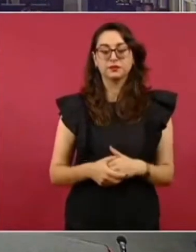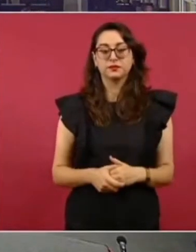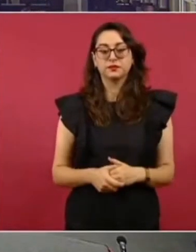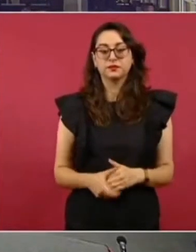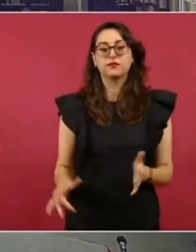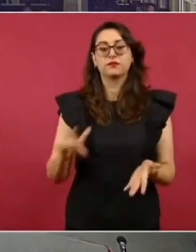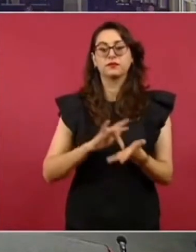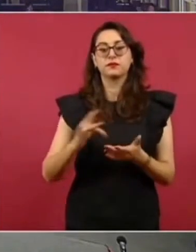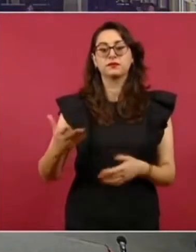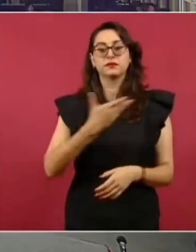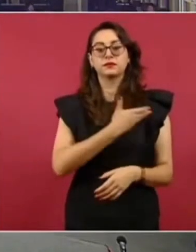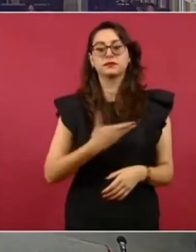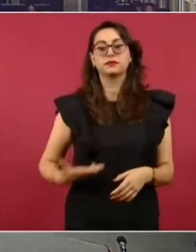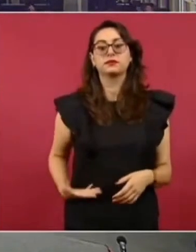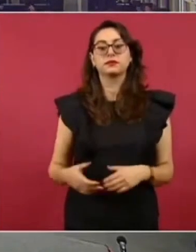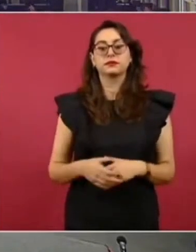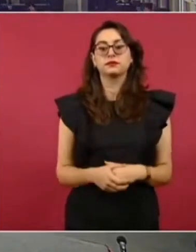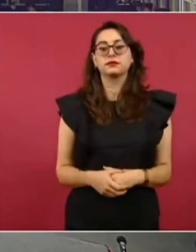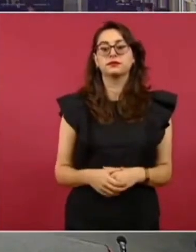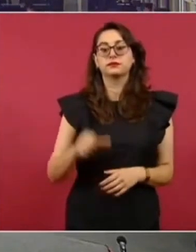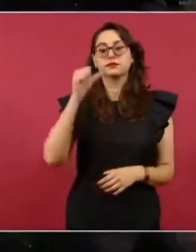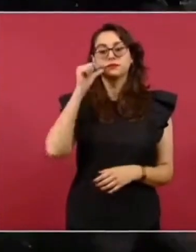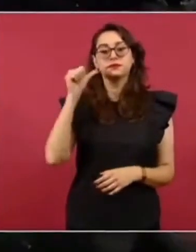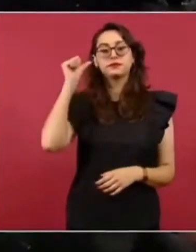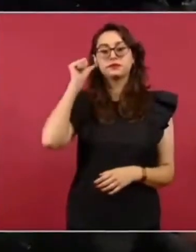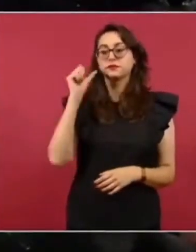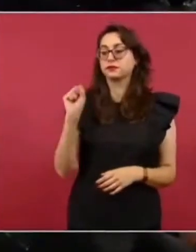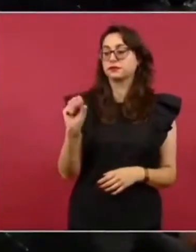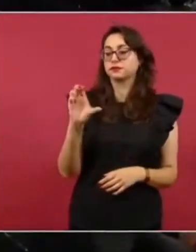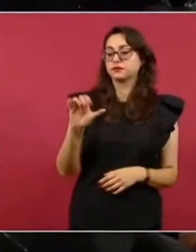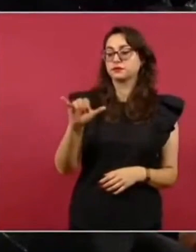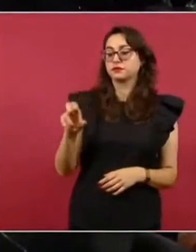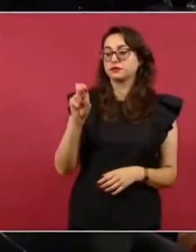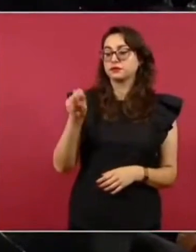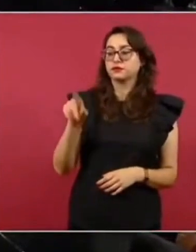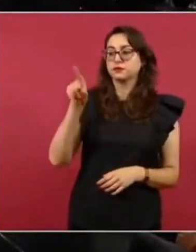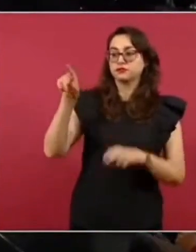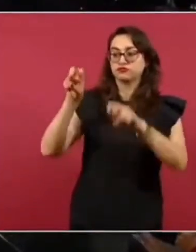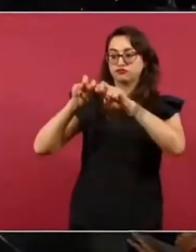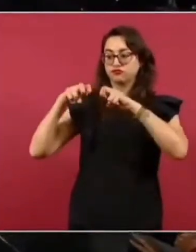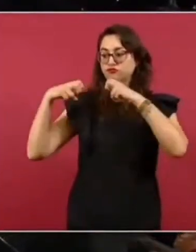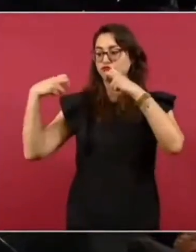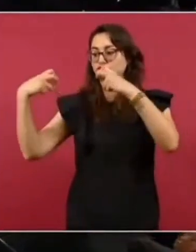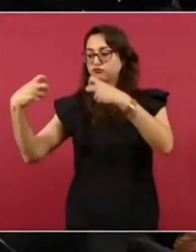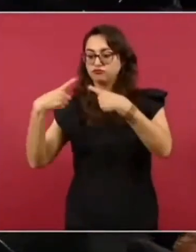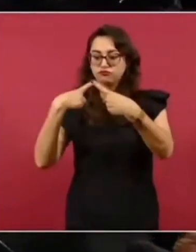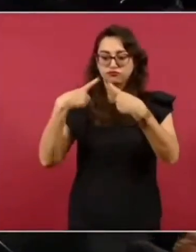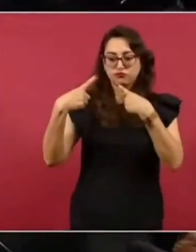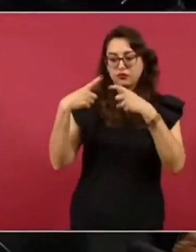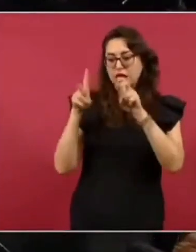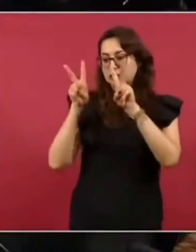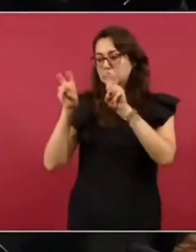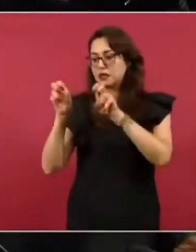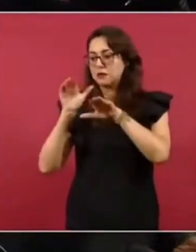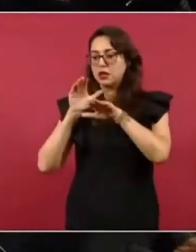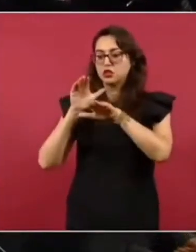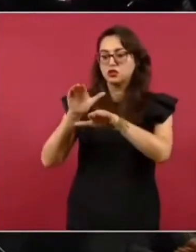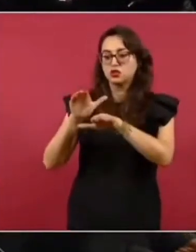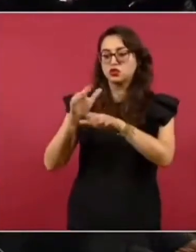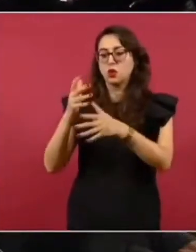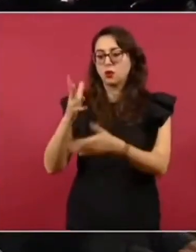Presidenta. Ayer en la Suprema Corte se dio la votación que invalidó este acuerdo del 21 que blindaba las obras.